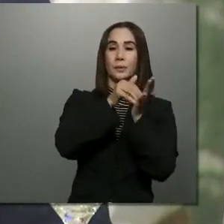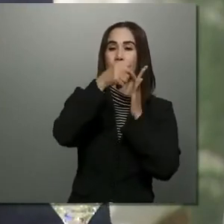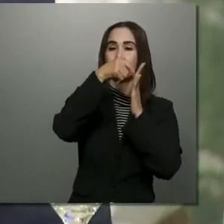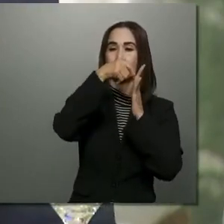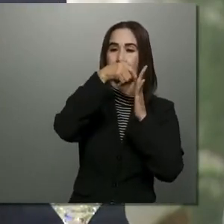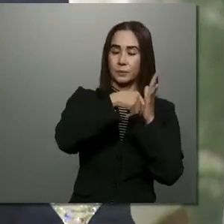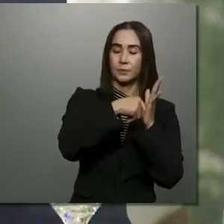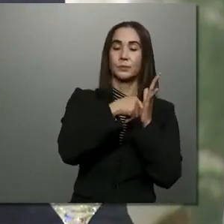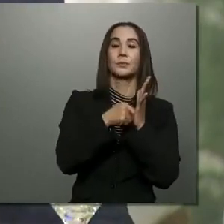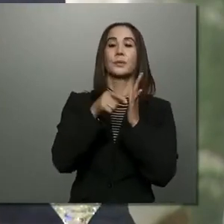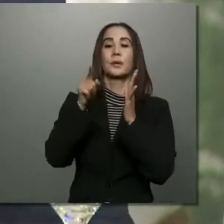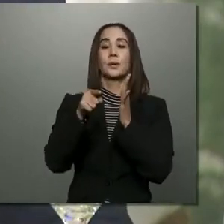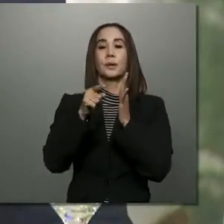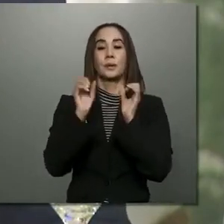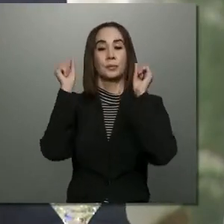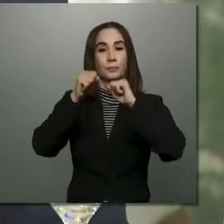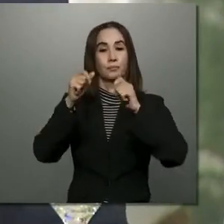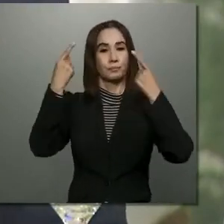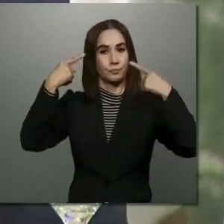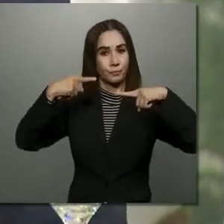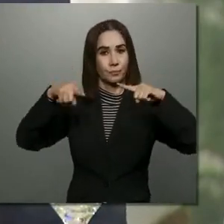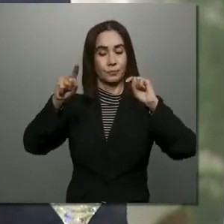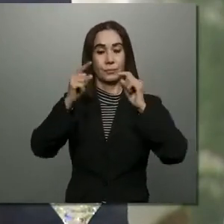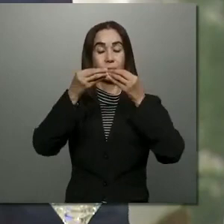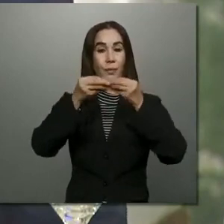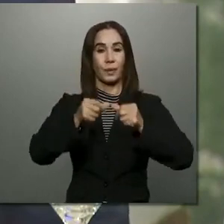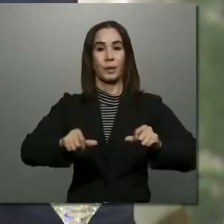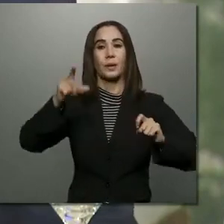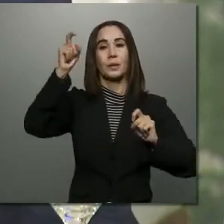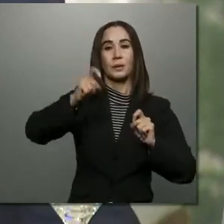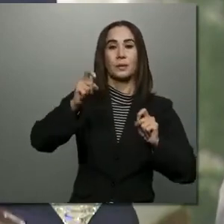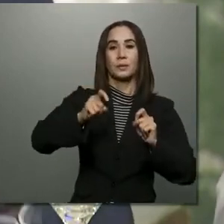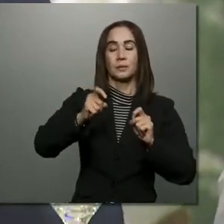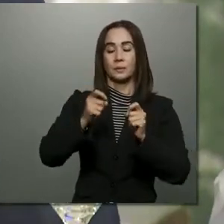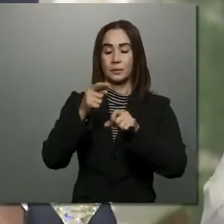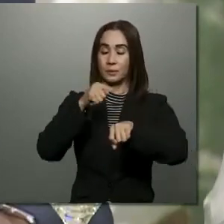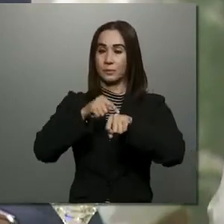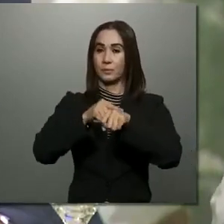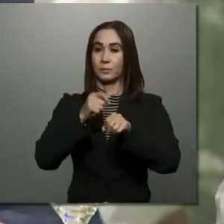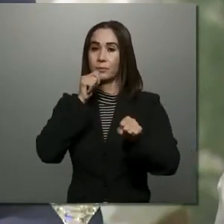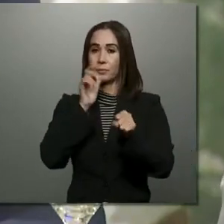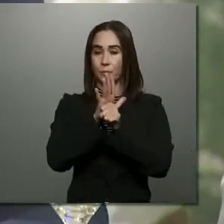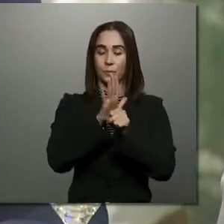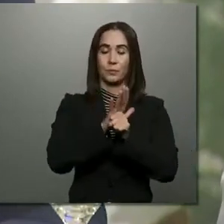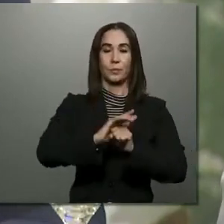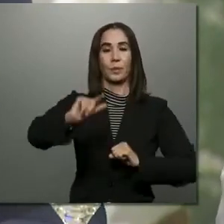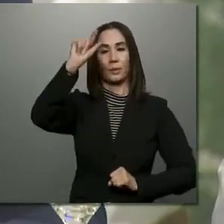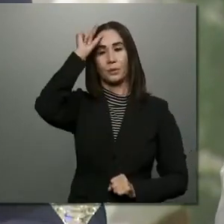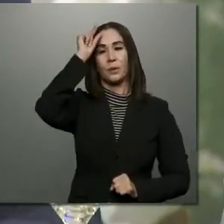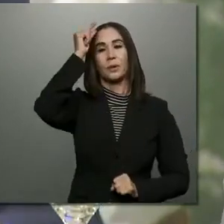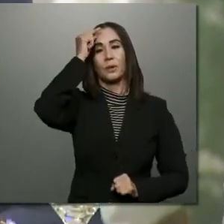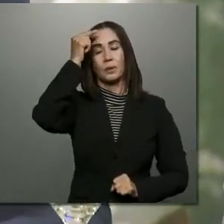que para superarlas se requiere de un férreo compromiso desde el Estado